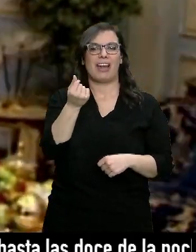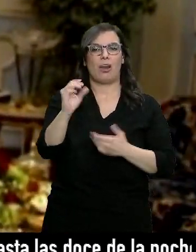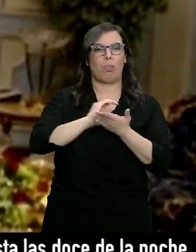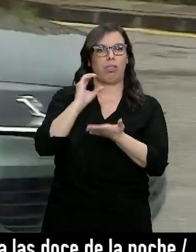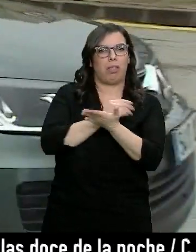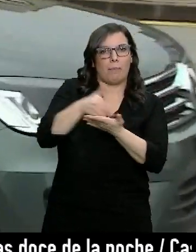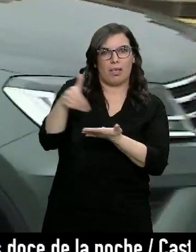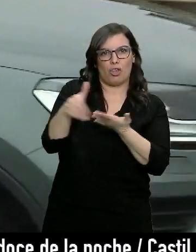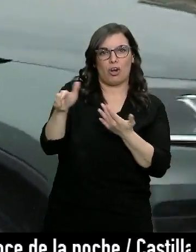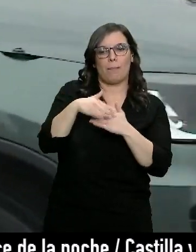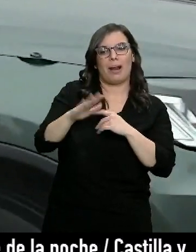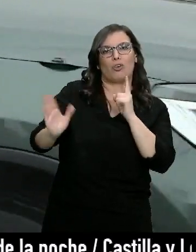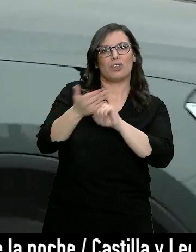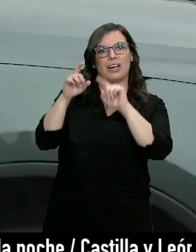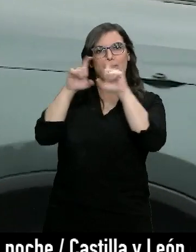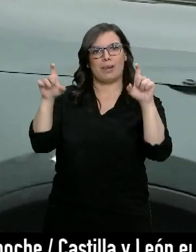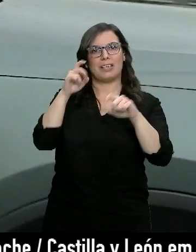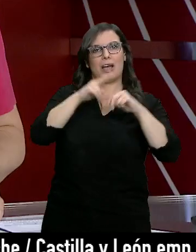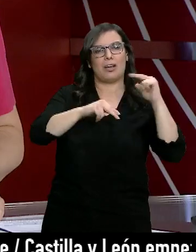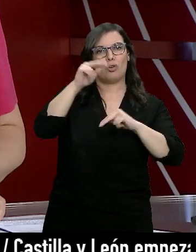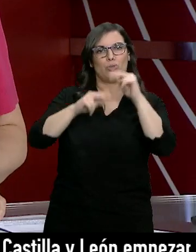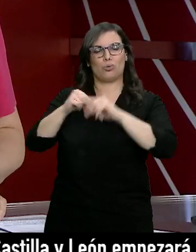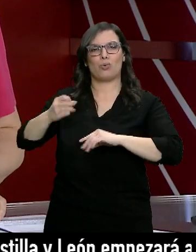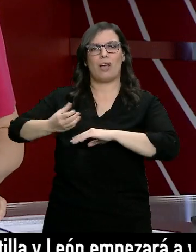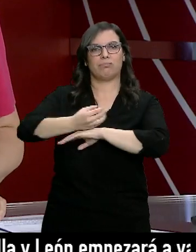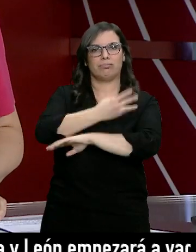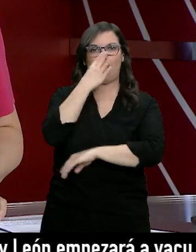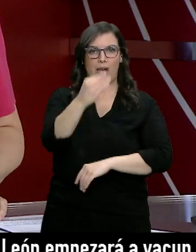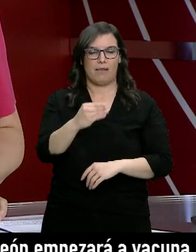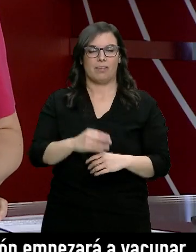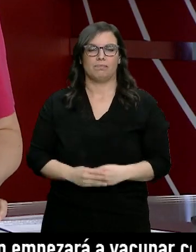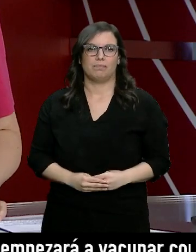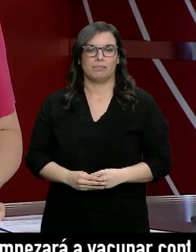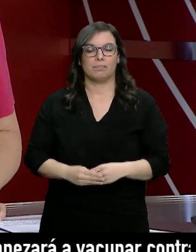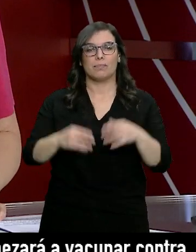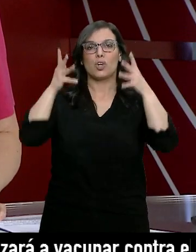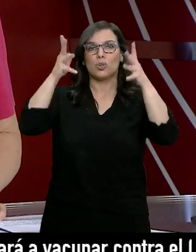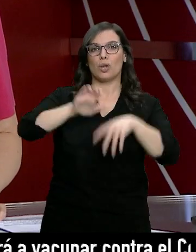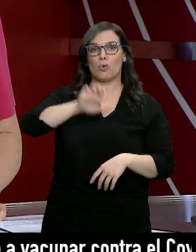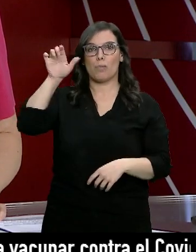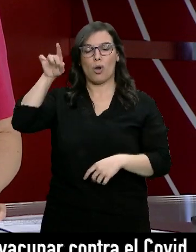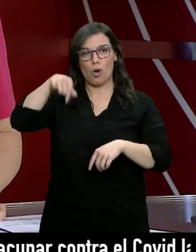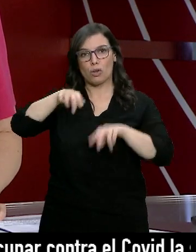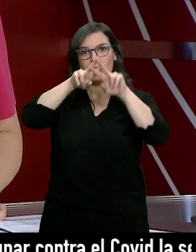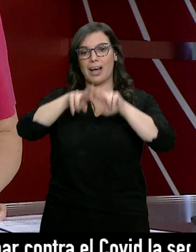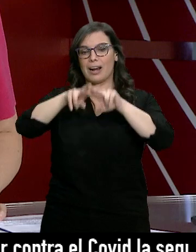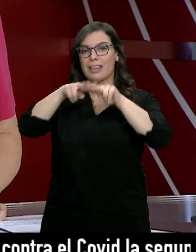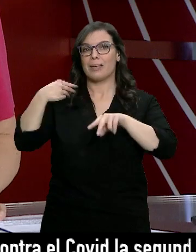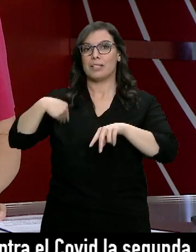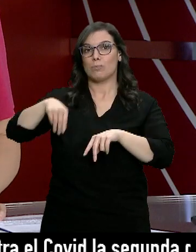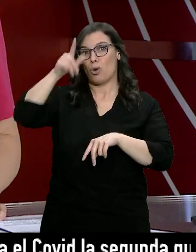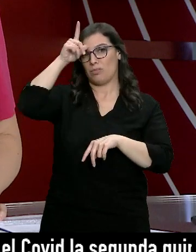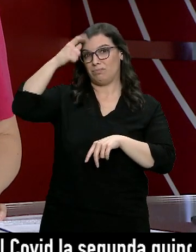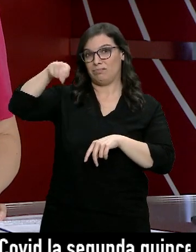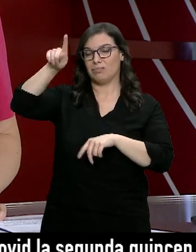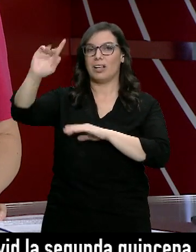por la construcción del AVE en Arabia Saudí. El Consejo Europeo analiza hoy la propuesta con la que Angela Merkel ha